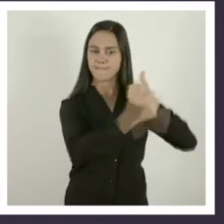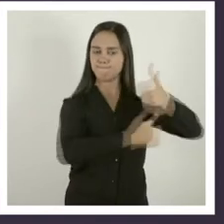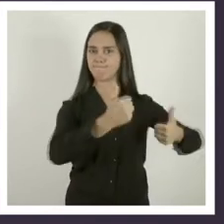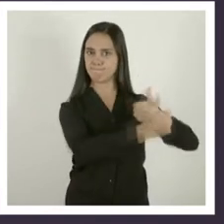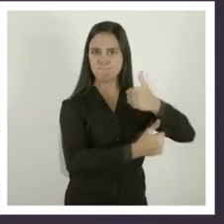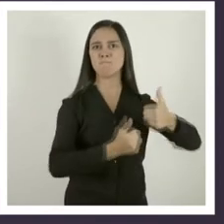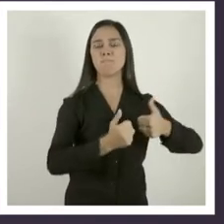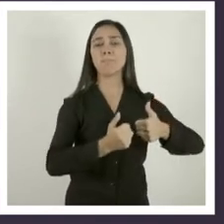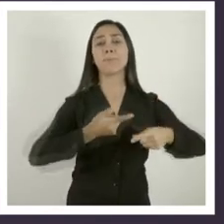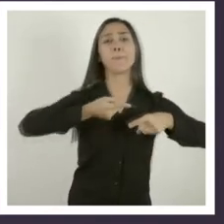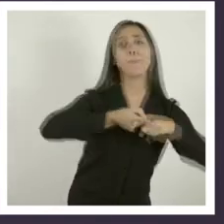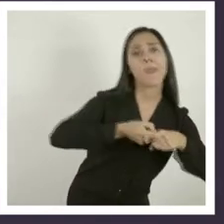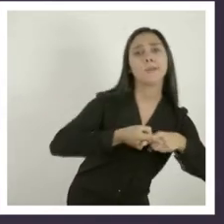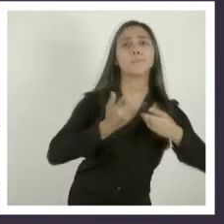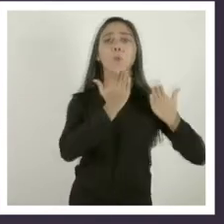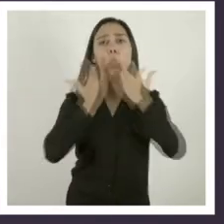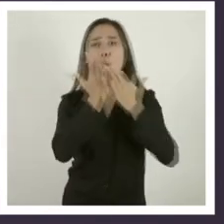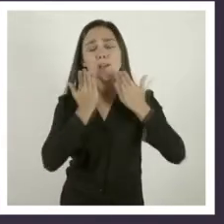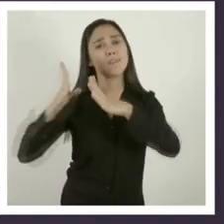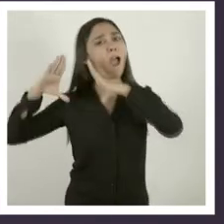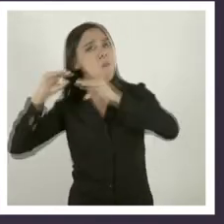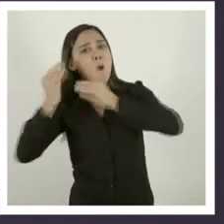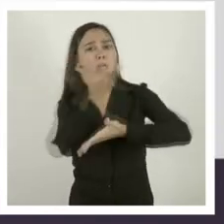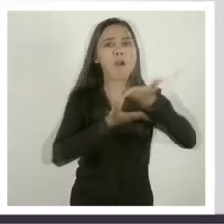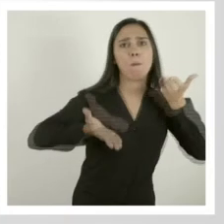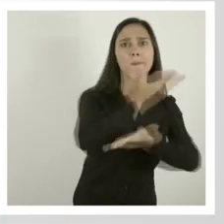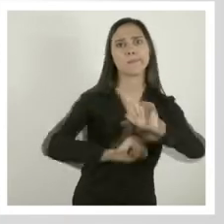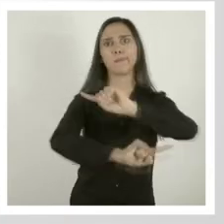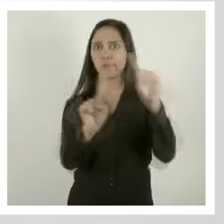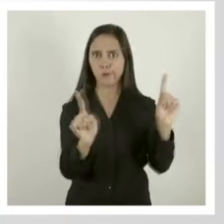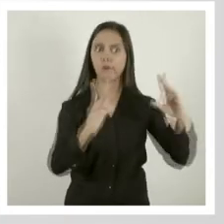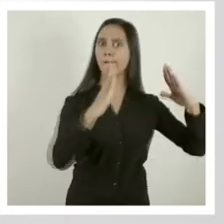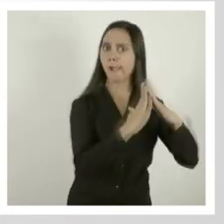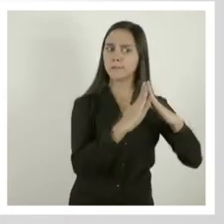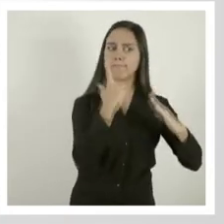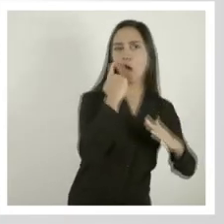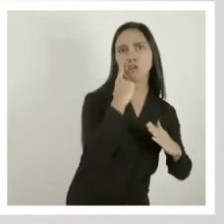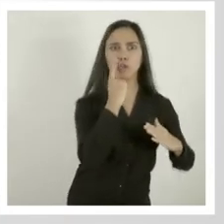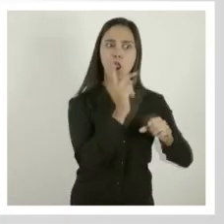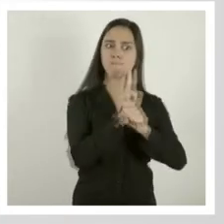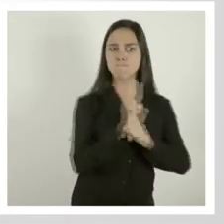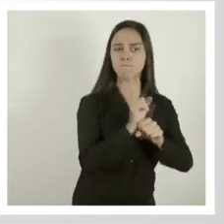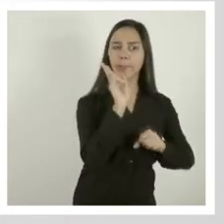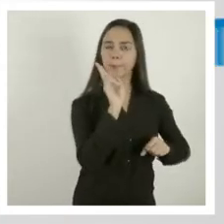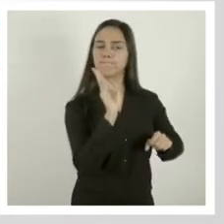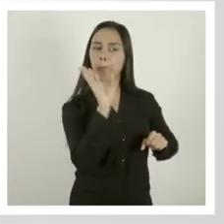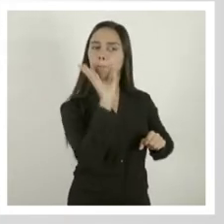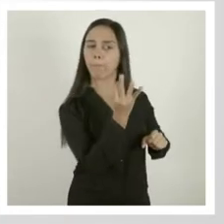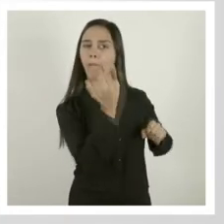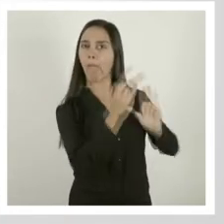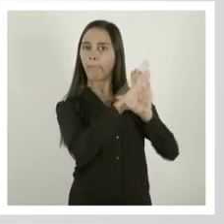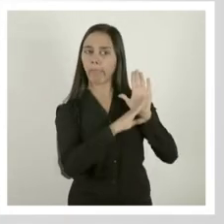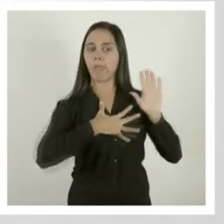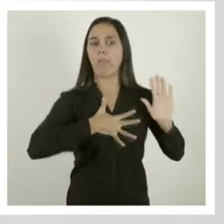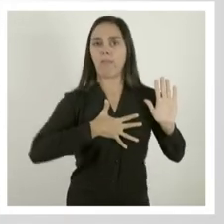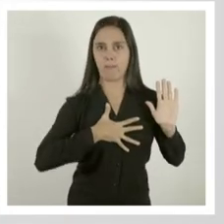las demás personas de la casa. No compartas vajillas, toallas ni almohadas. Los demás integrantes del hogar también deben tomar todos los recaudos y